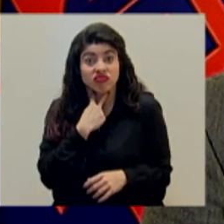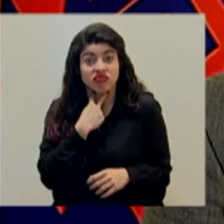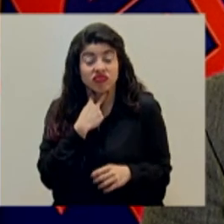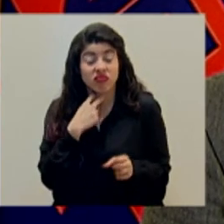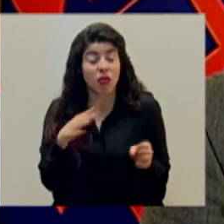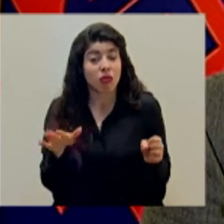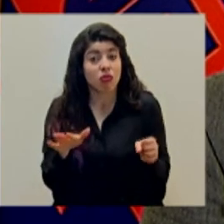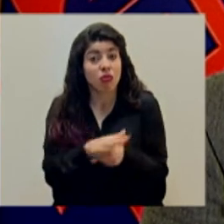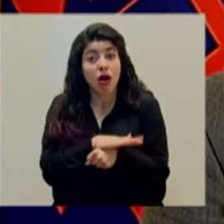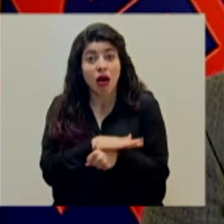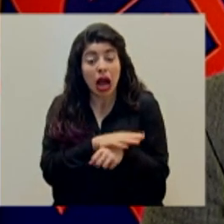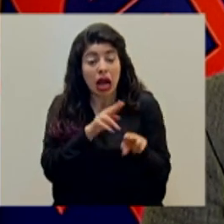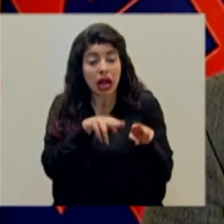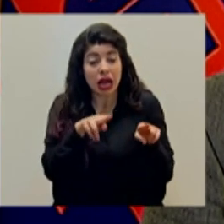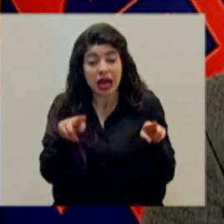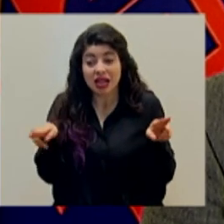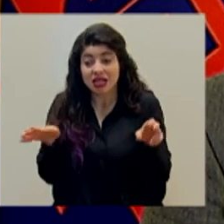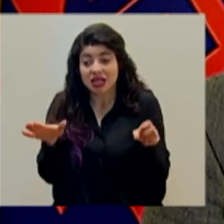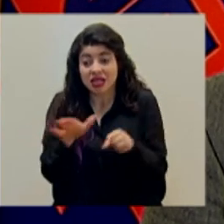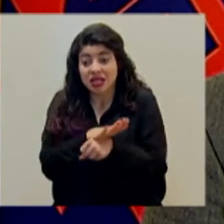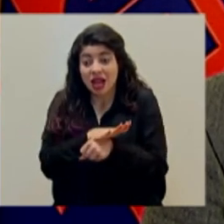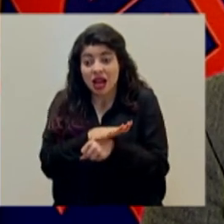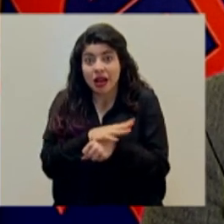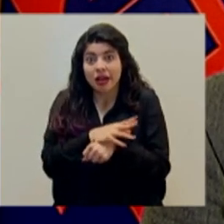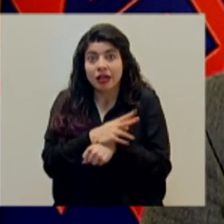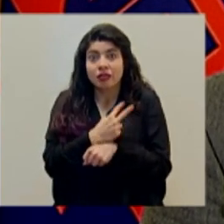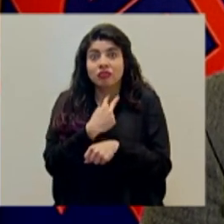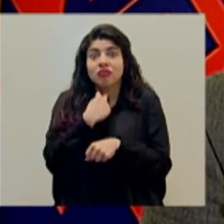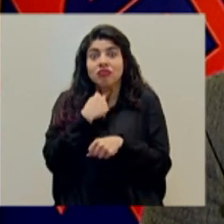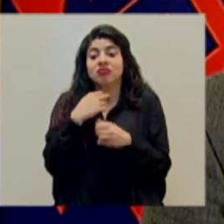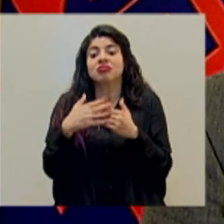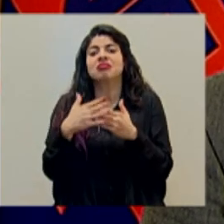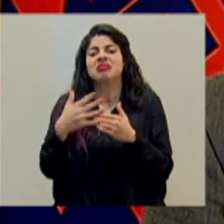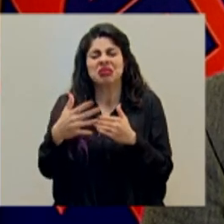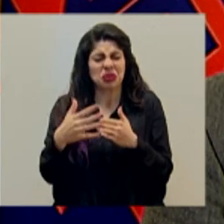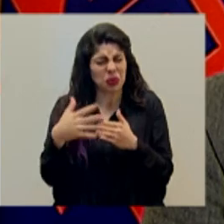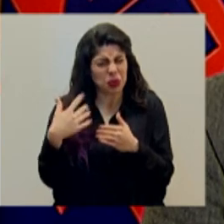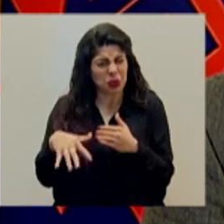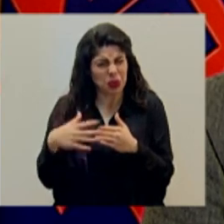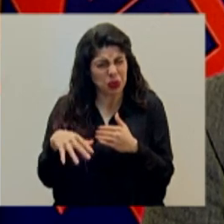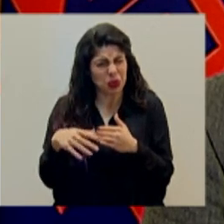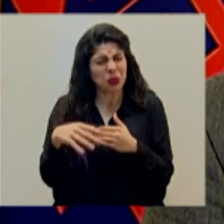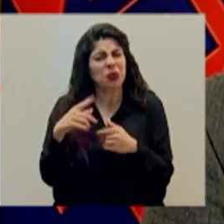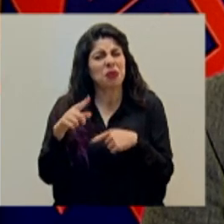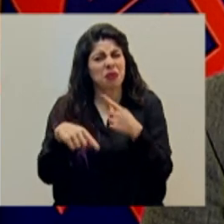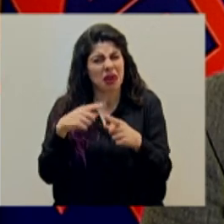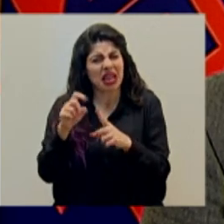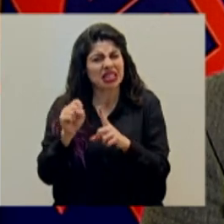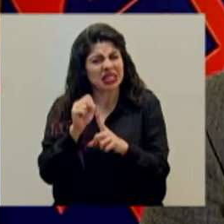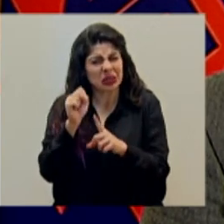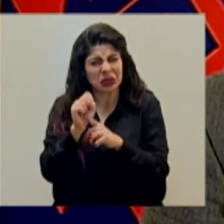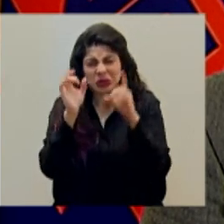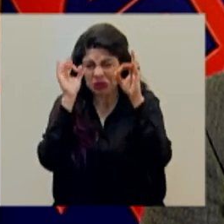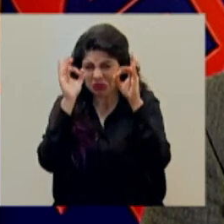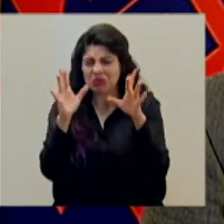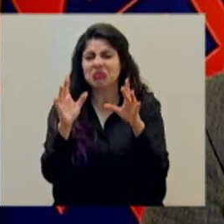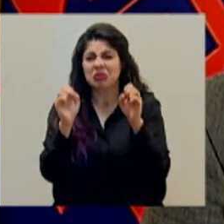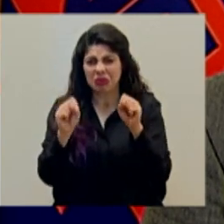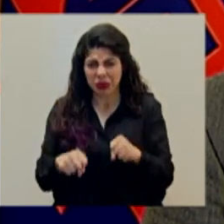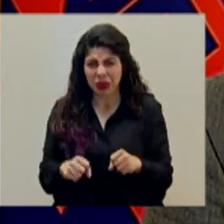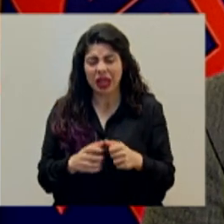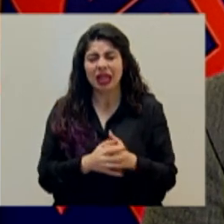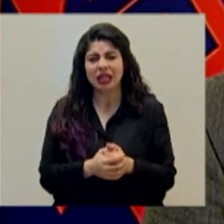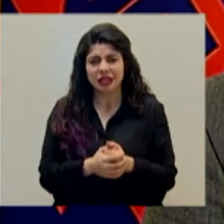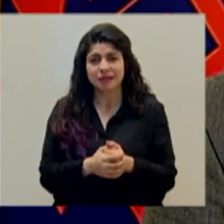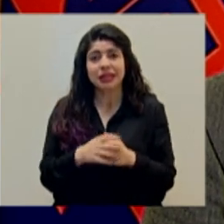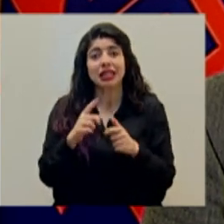rebasar la capacidad hospitalaria, realmente viviremos una historia realmente muy crítica. Vamos a